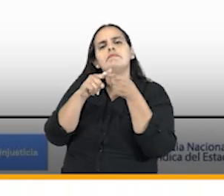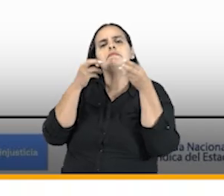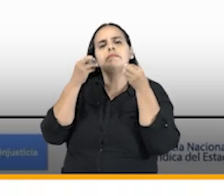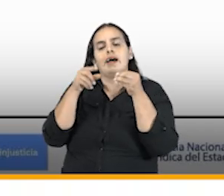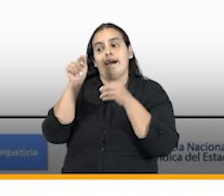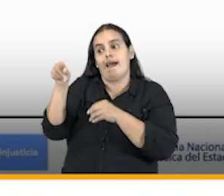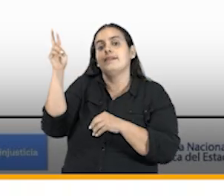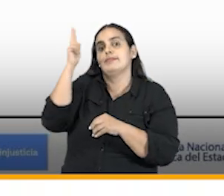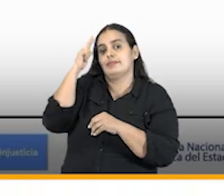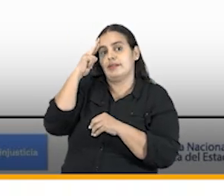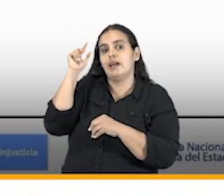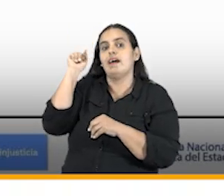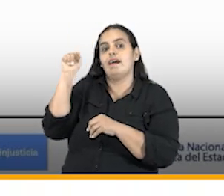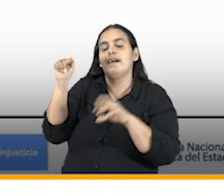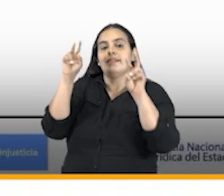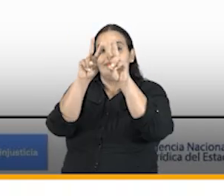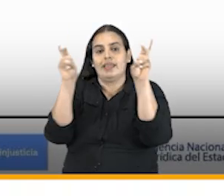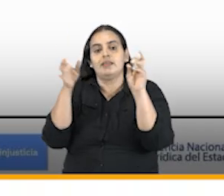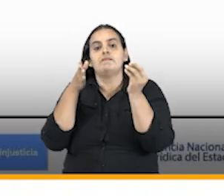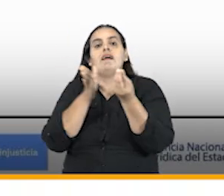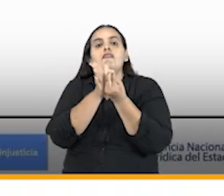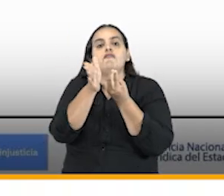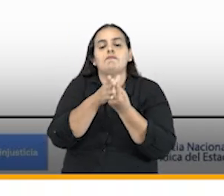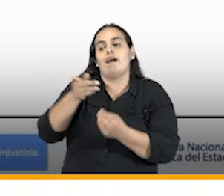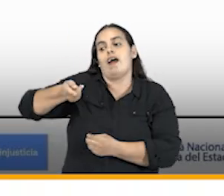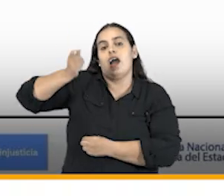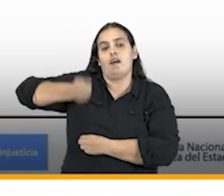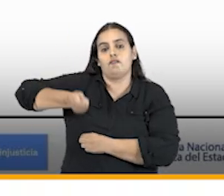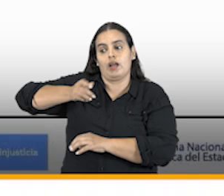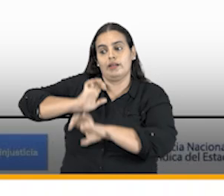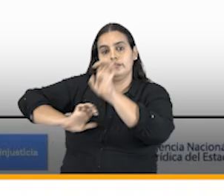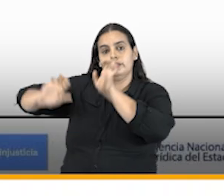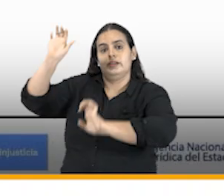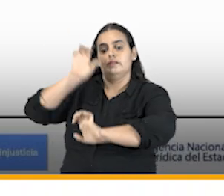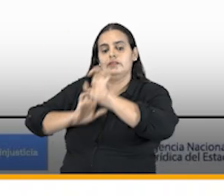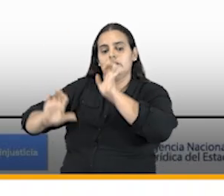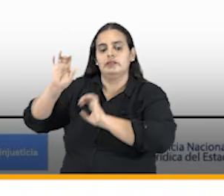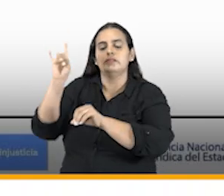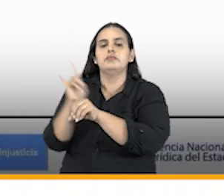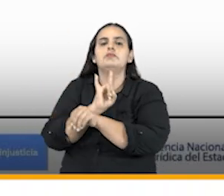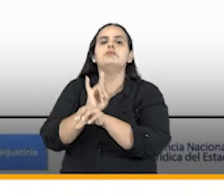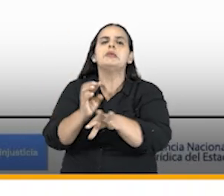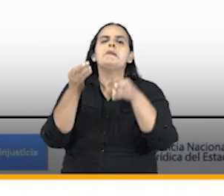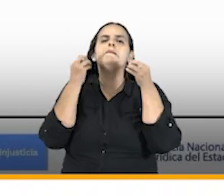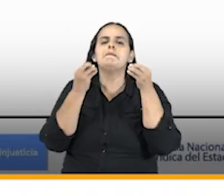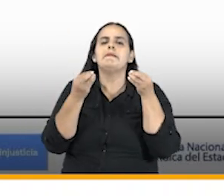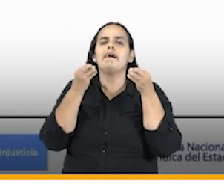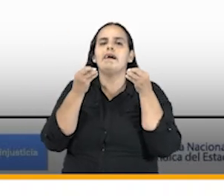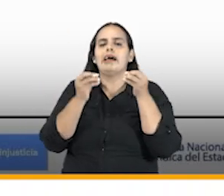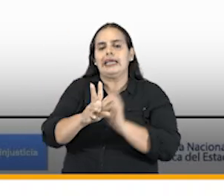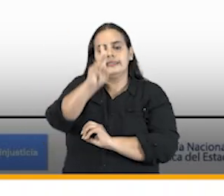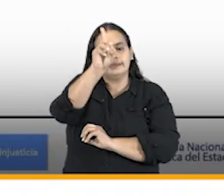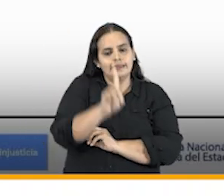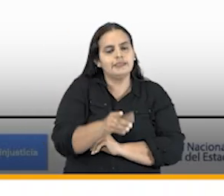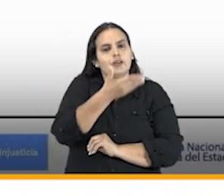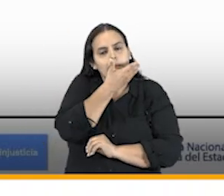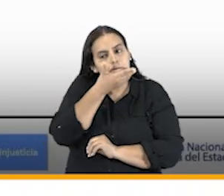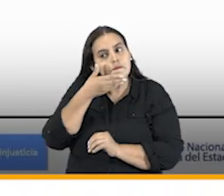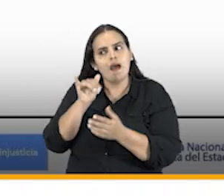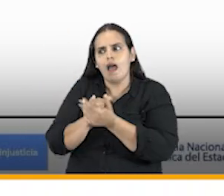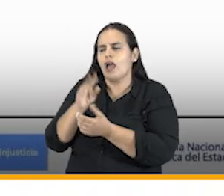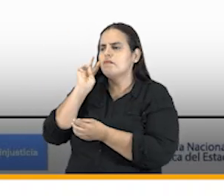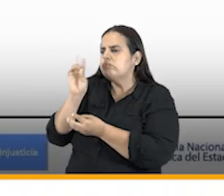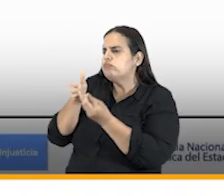esta es la razón de hacer del sistema que nuestros abogados defensores la utilicen para que tomen decisiones basadas en